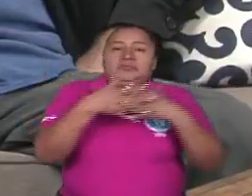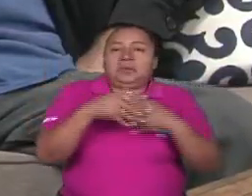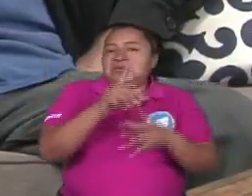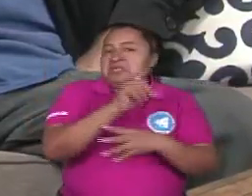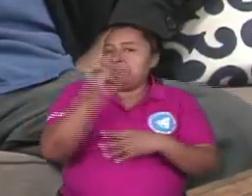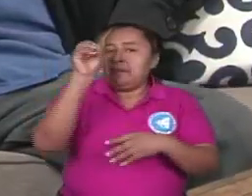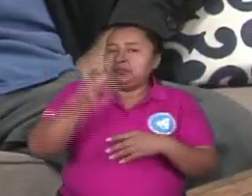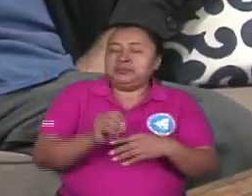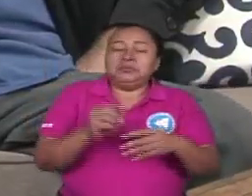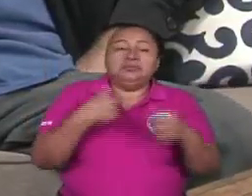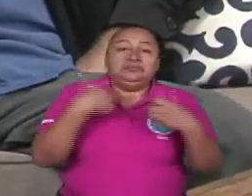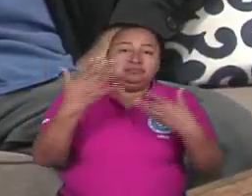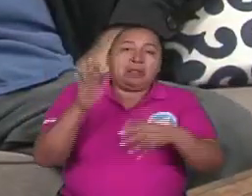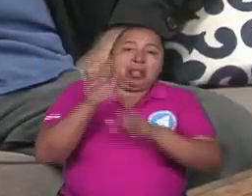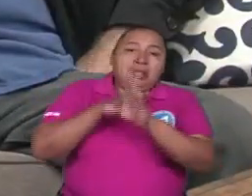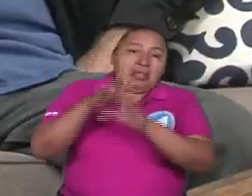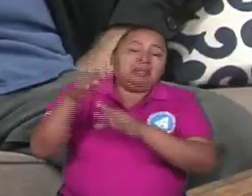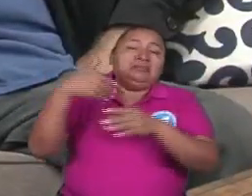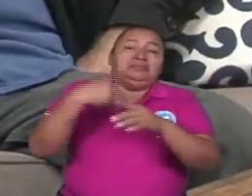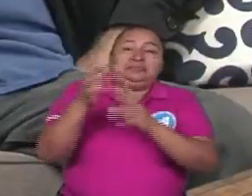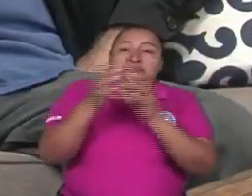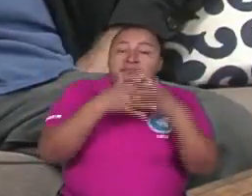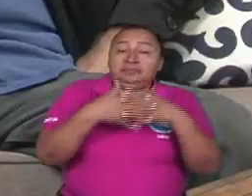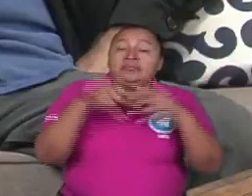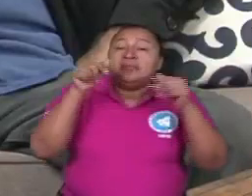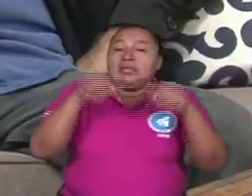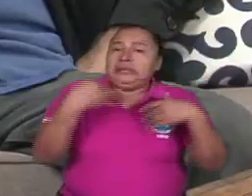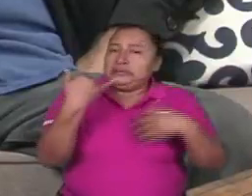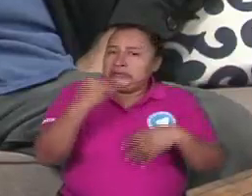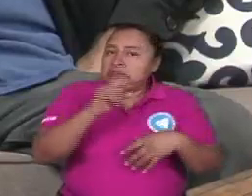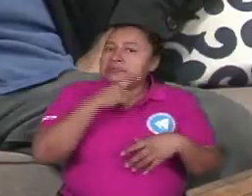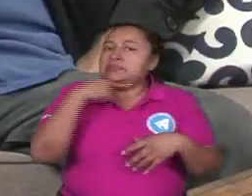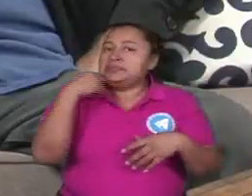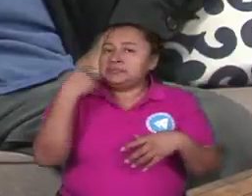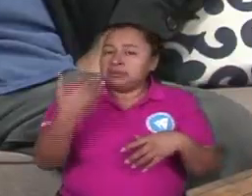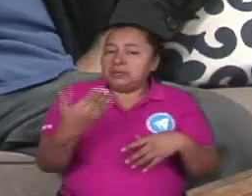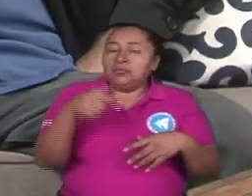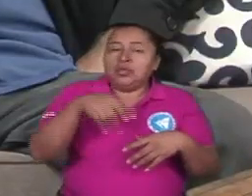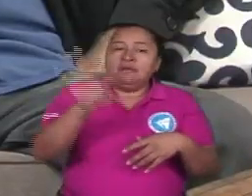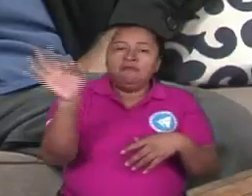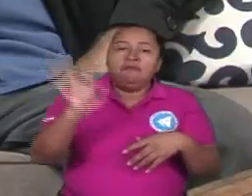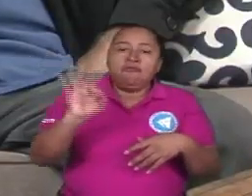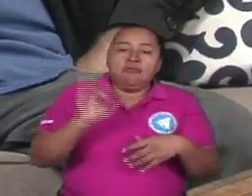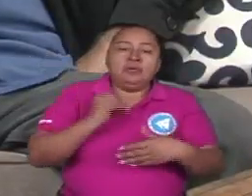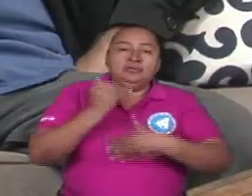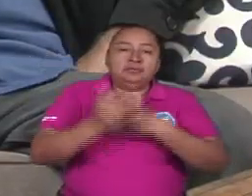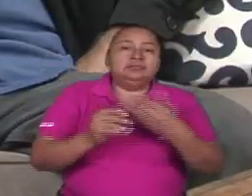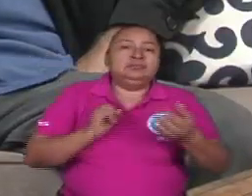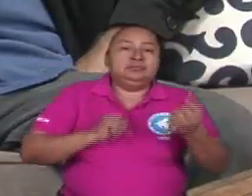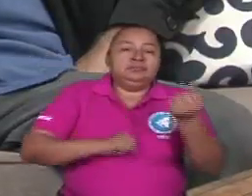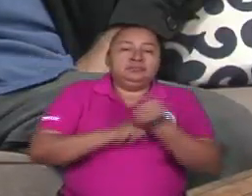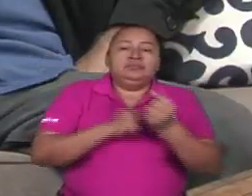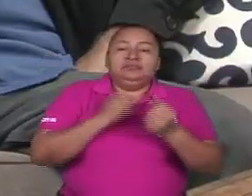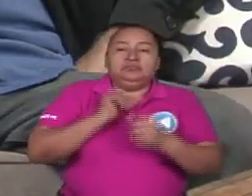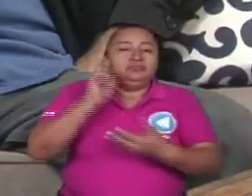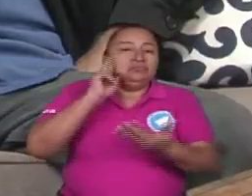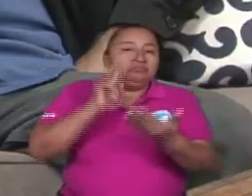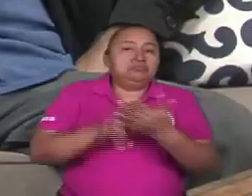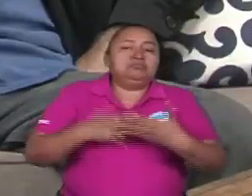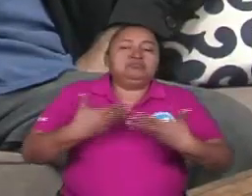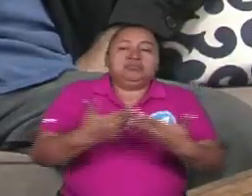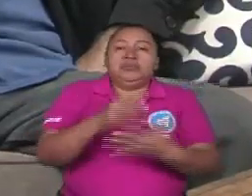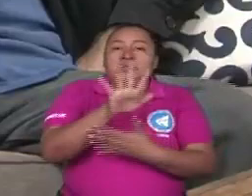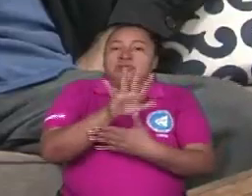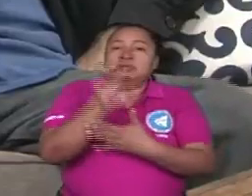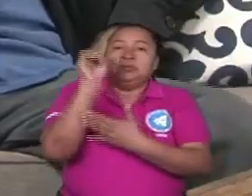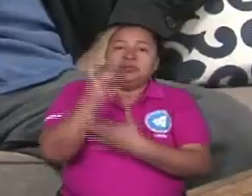Y efectivamente, era un modelo acumulador que respondía al interés del 5